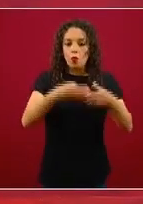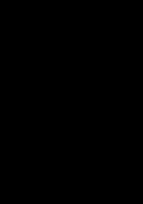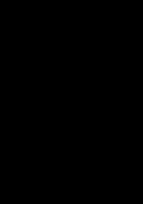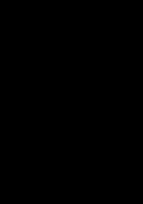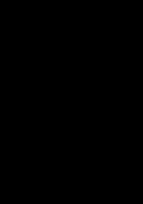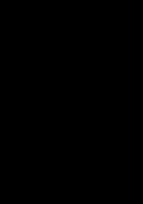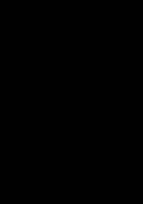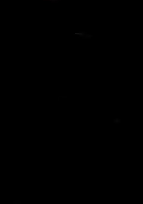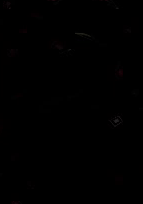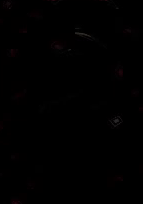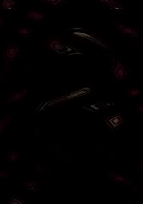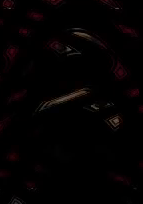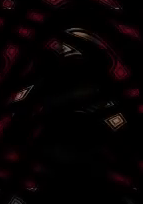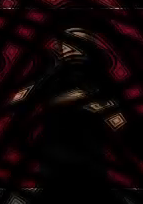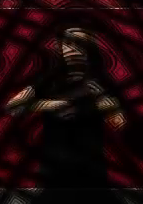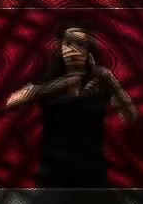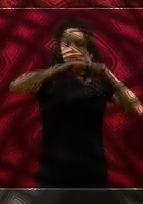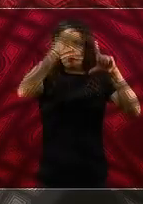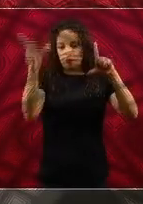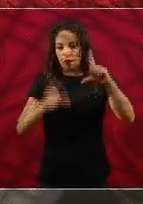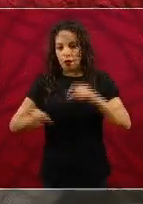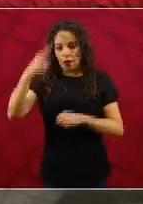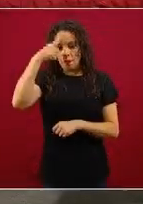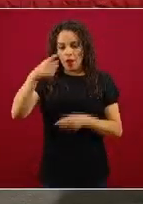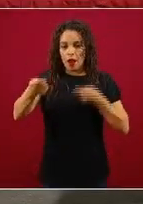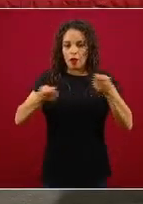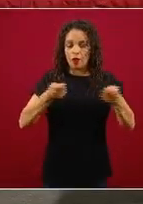toda la población y para controlar esta epidemia. Muchas gracias.